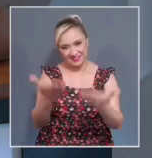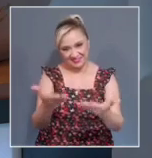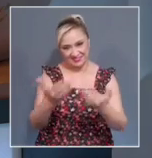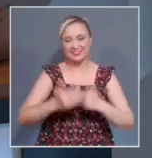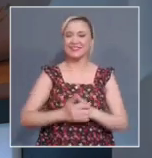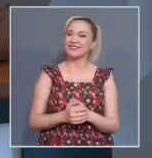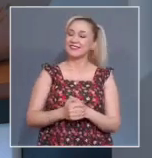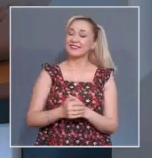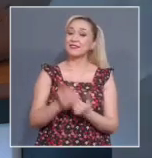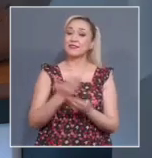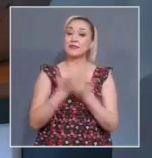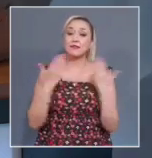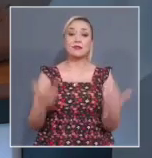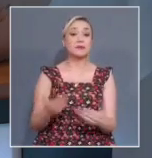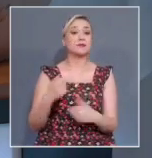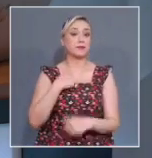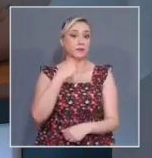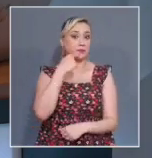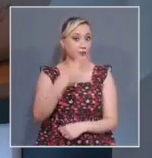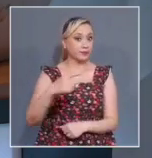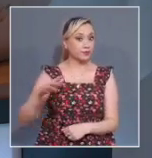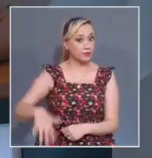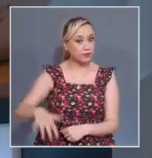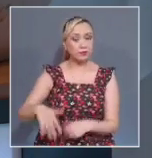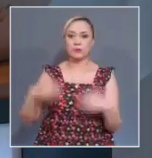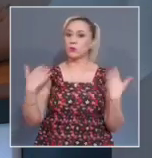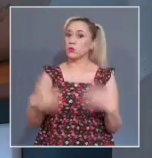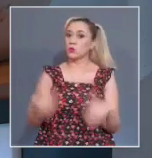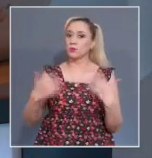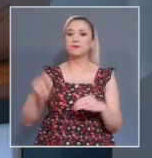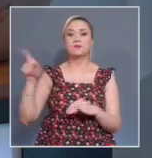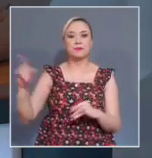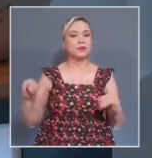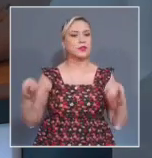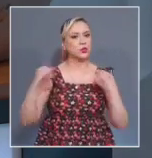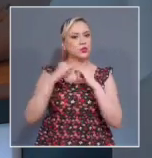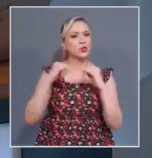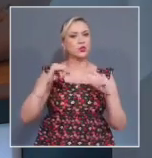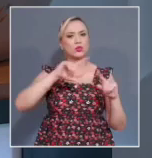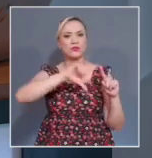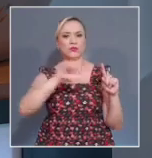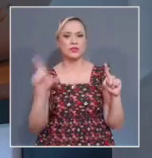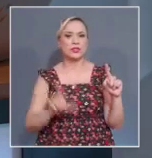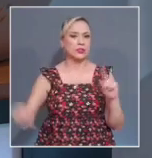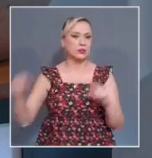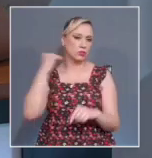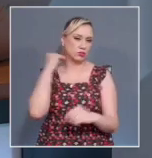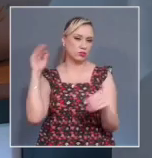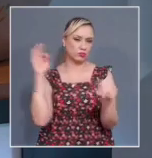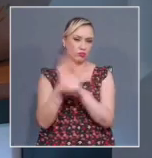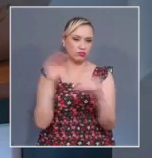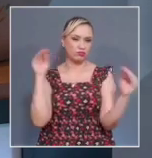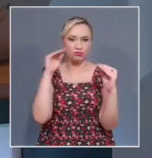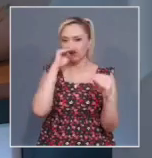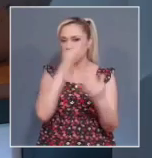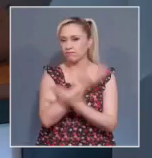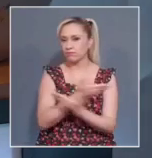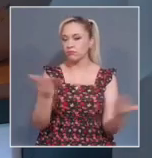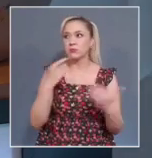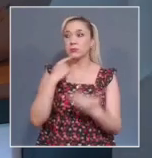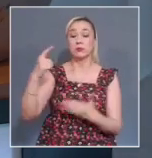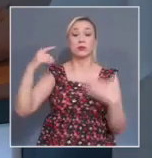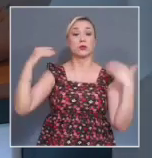vámonos, le decía ya con la información, la Defensoría Pública Federal dio a conocer que acompaña el proceso que enfrenta la juez de